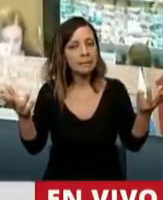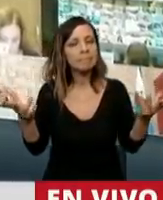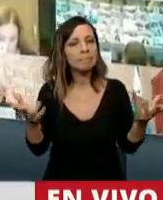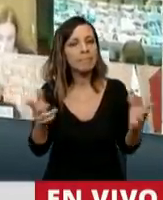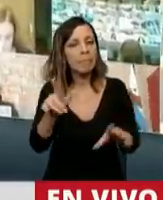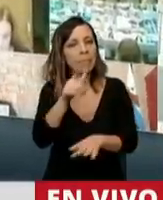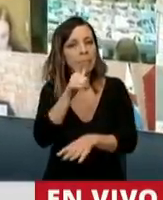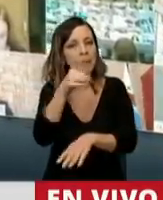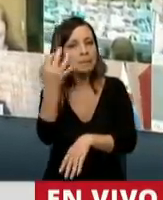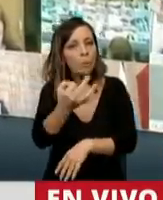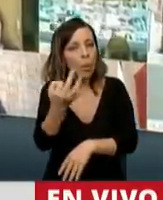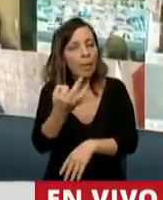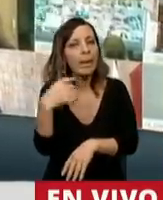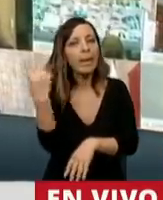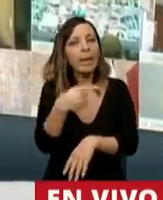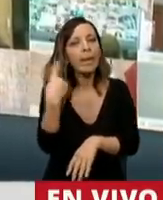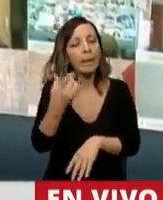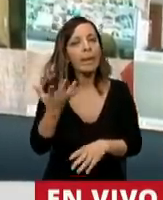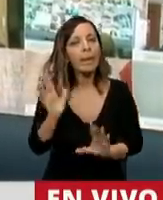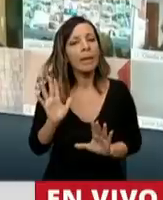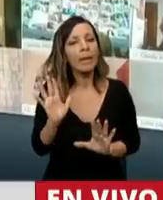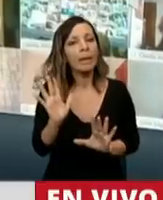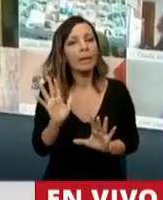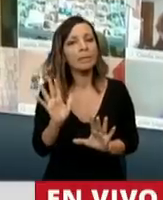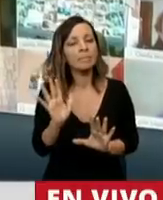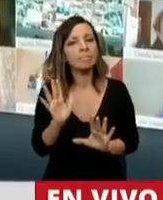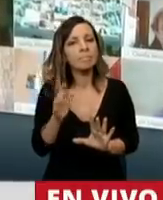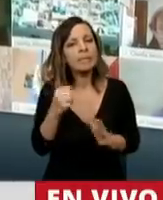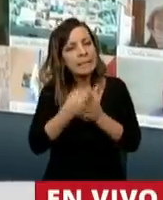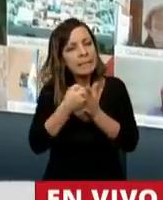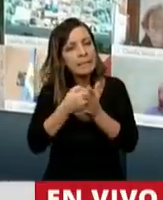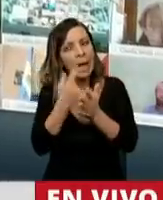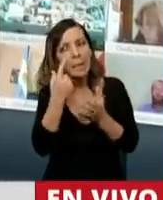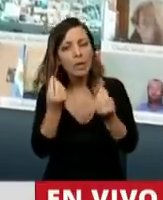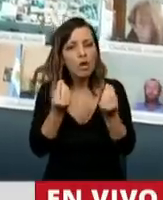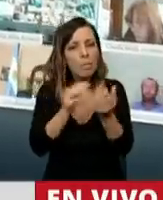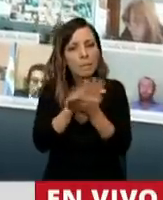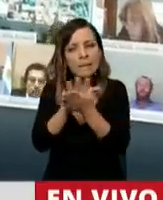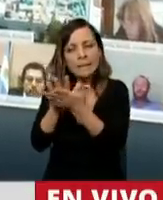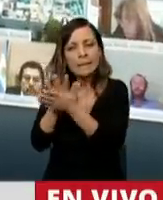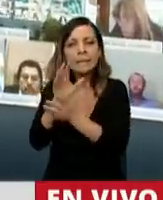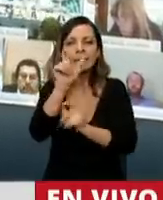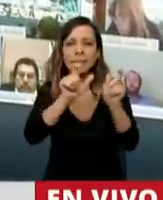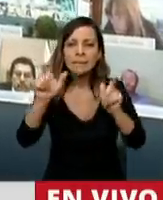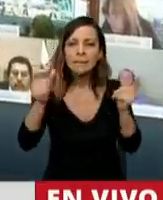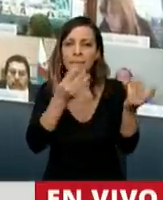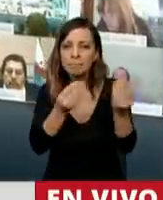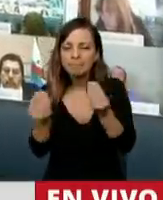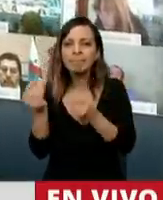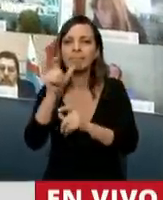que tratemos de ver cómo rescatamos a miles de argentinos y argentinas